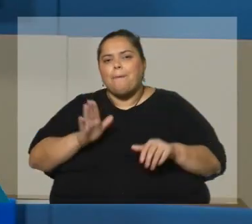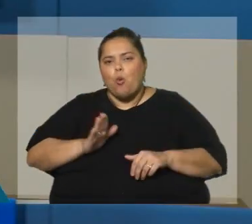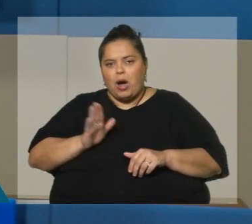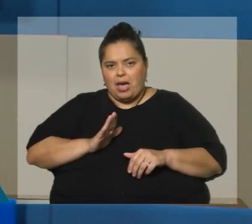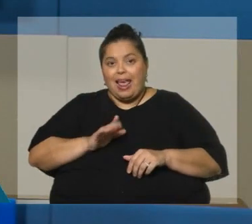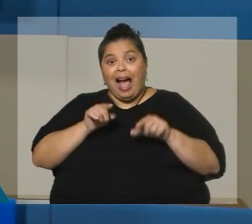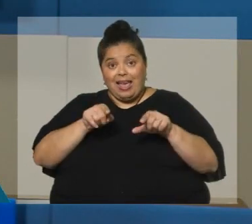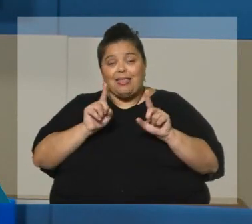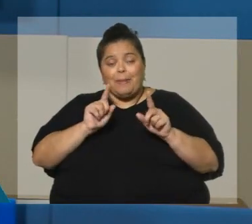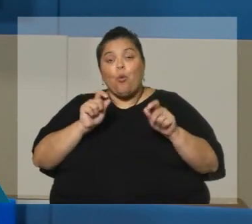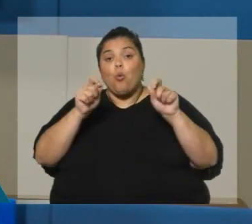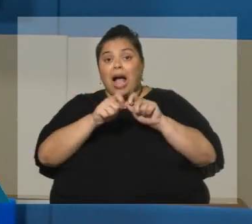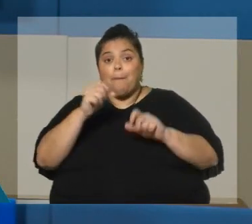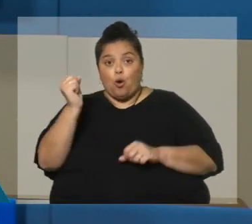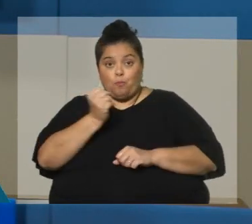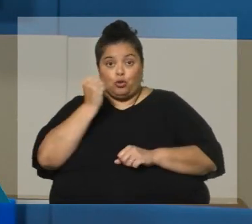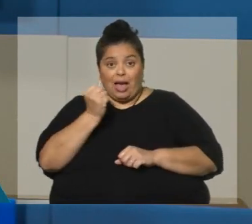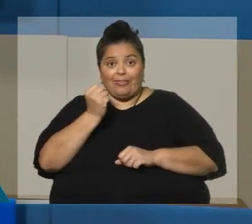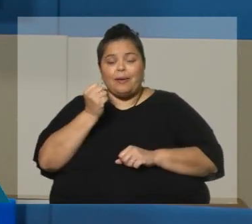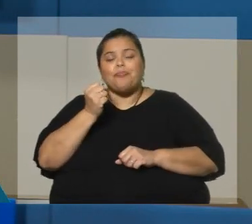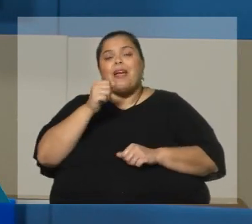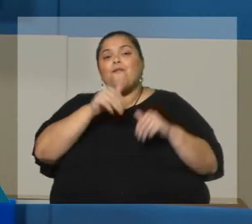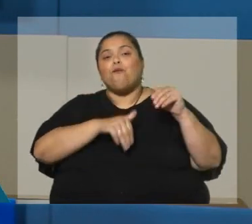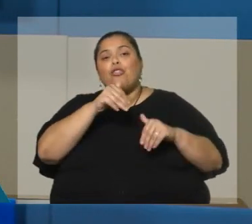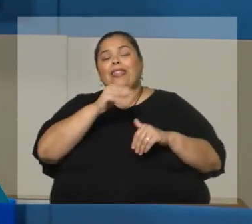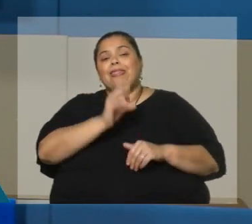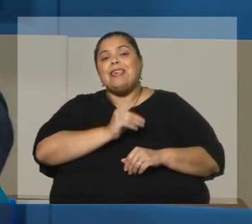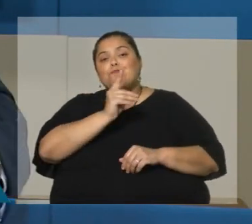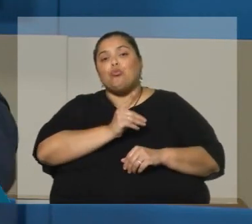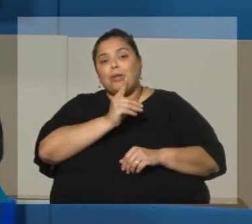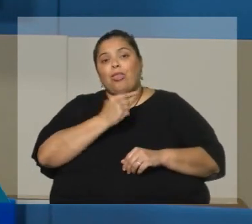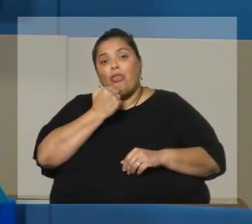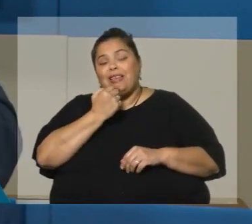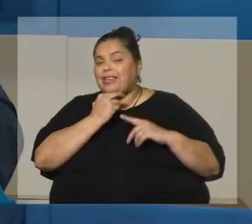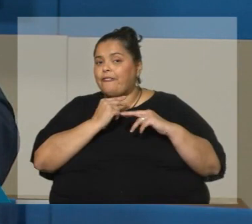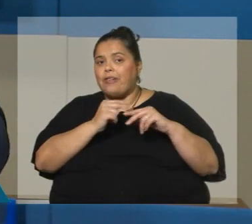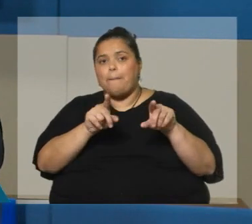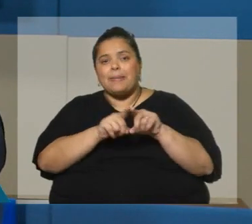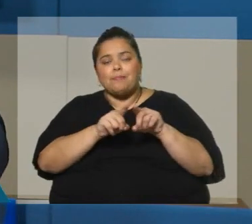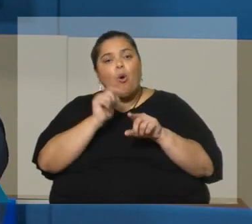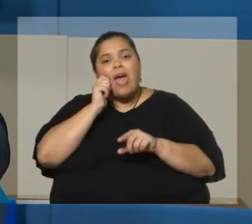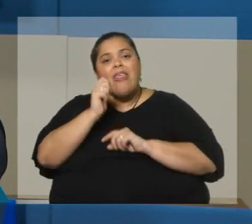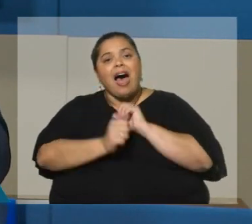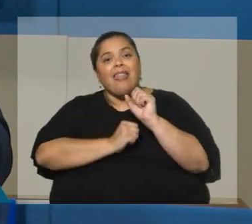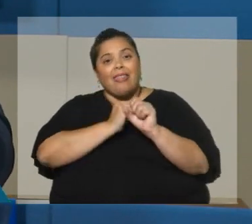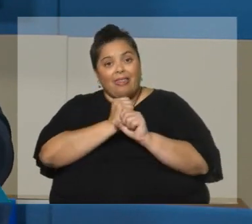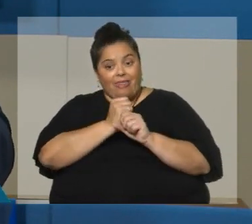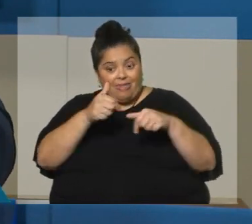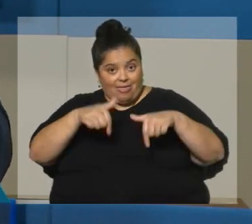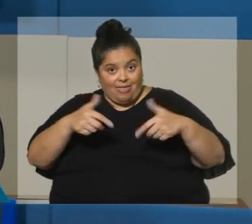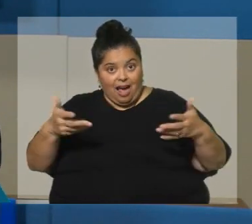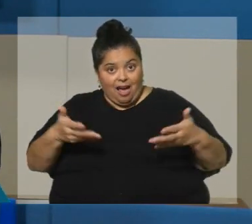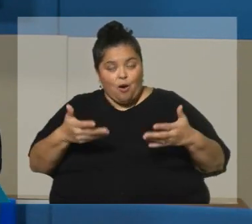cambio muy importante hecho en la votación en diputados que se mantienen las mismas edades vigentes hoy para que